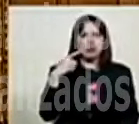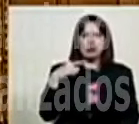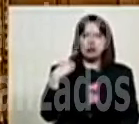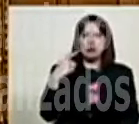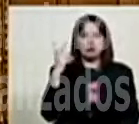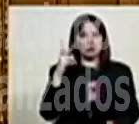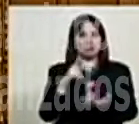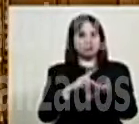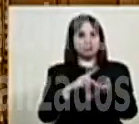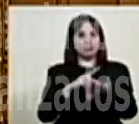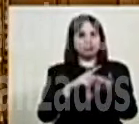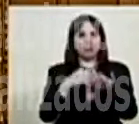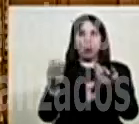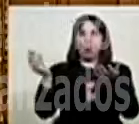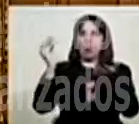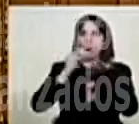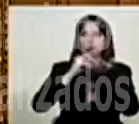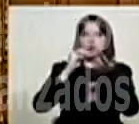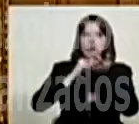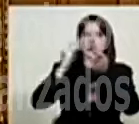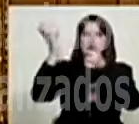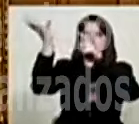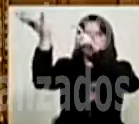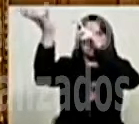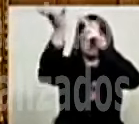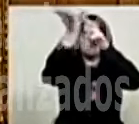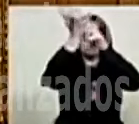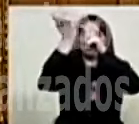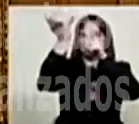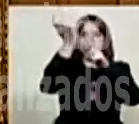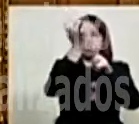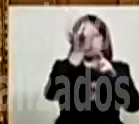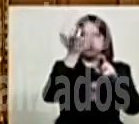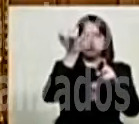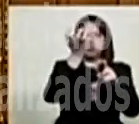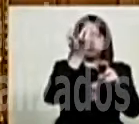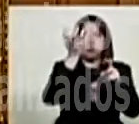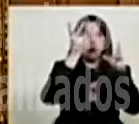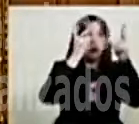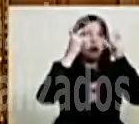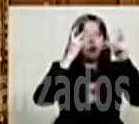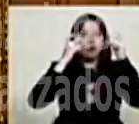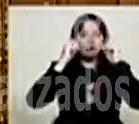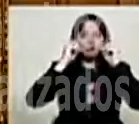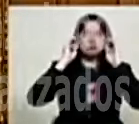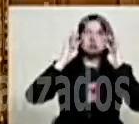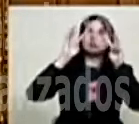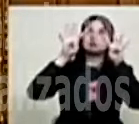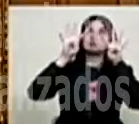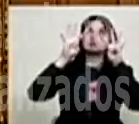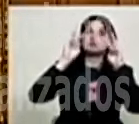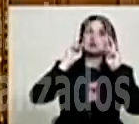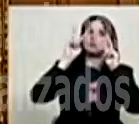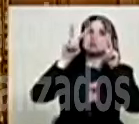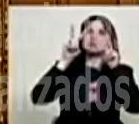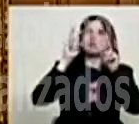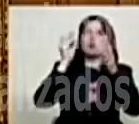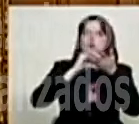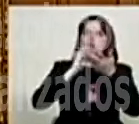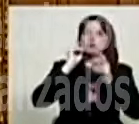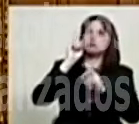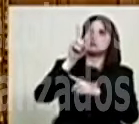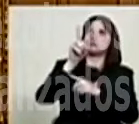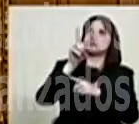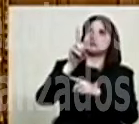Y llega un momento que el dron empieza a moverse hacia la tarima presidencial y su sonido nos obliga a todos a voltear hacia arriba también.